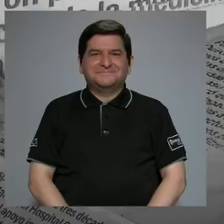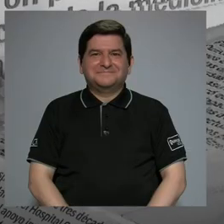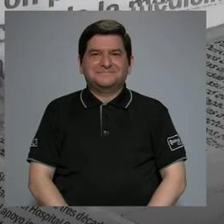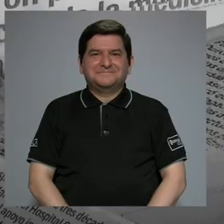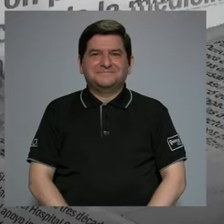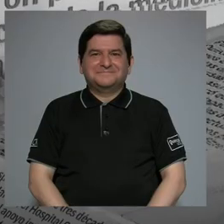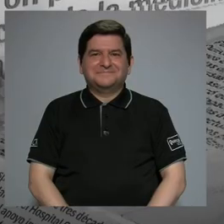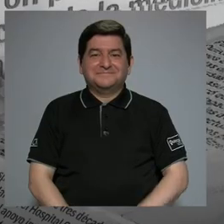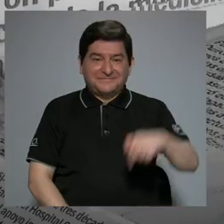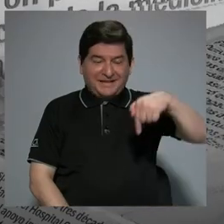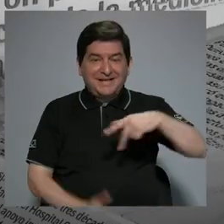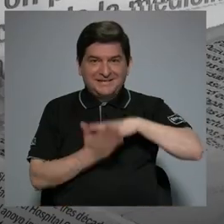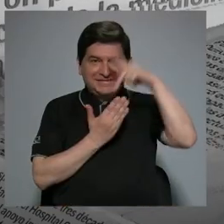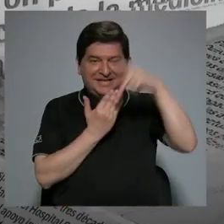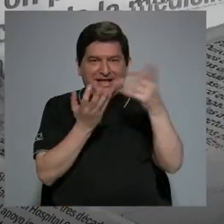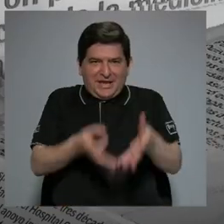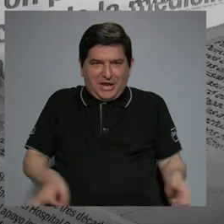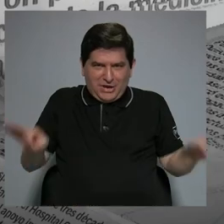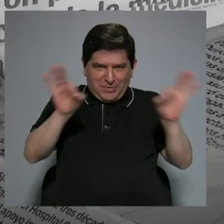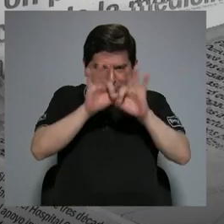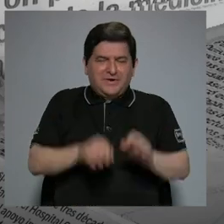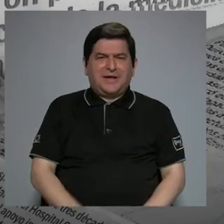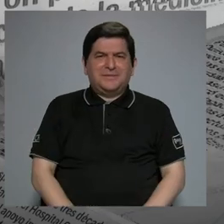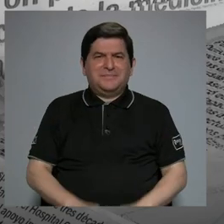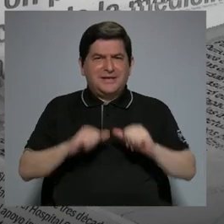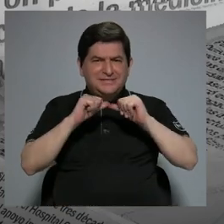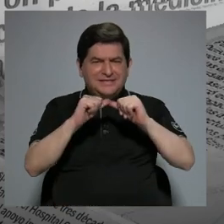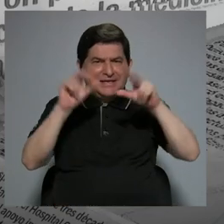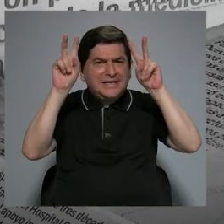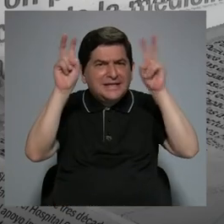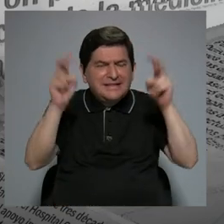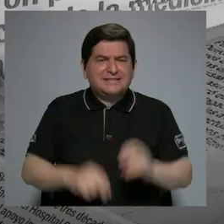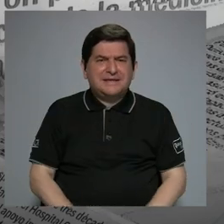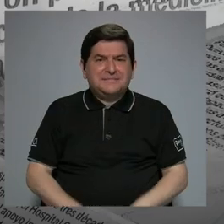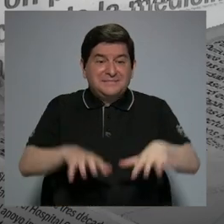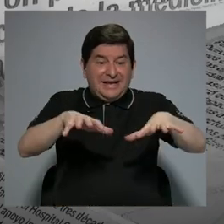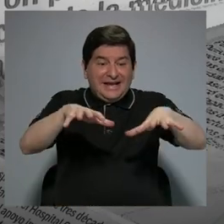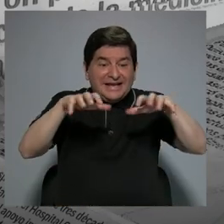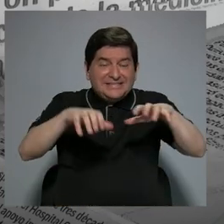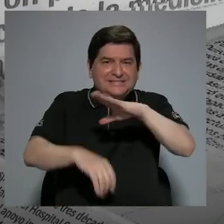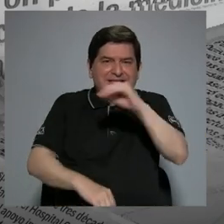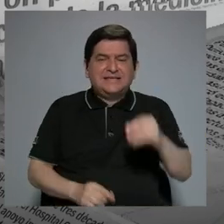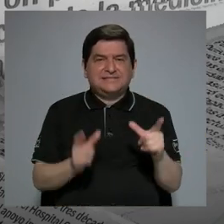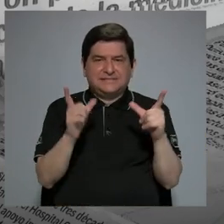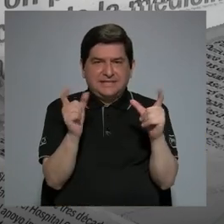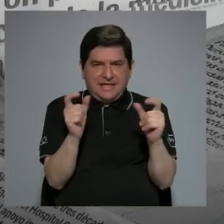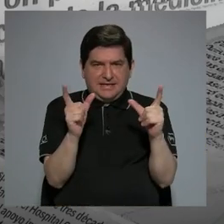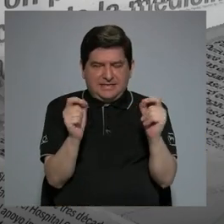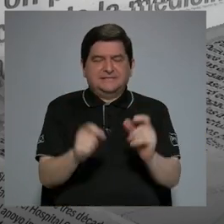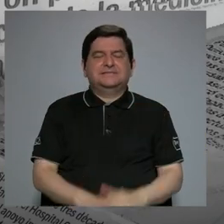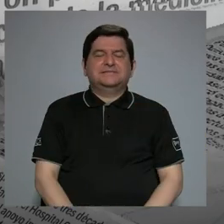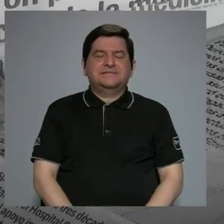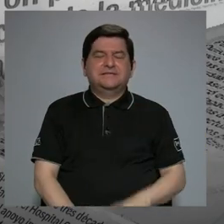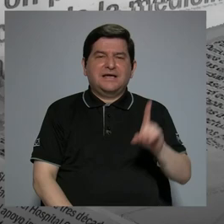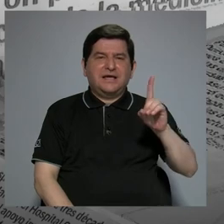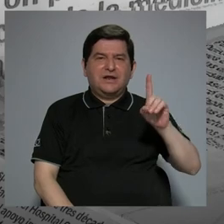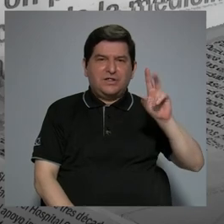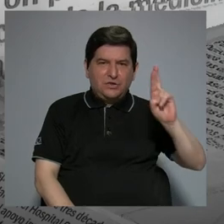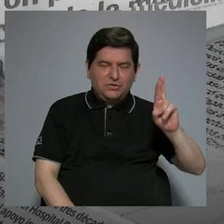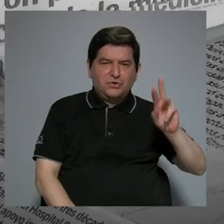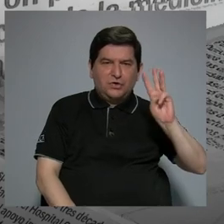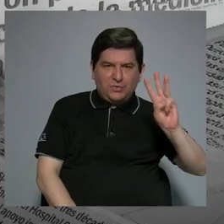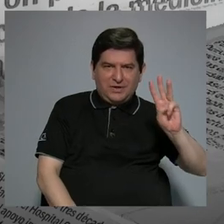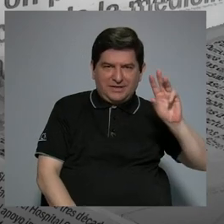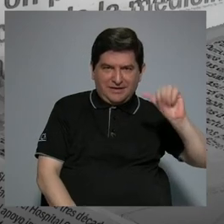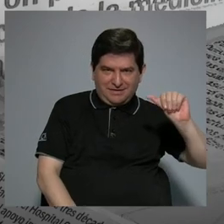Están en lo que importa y continuamos con el tema estrés y cáncer. Doctor Arpizar, usted